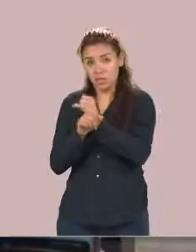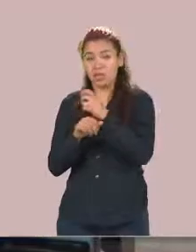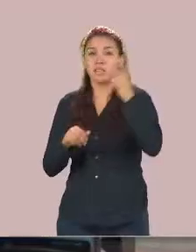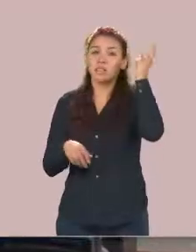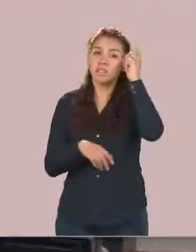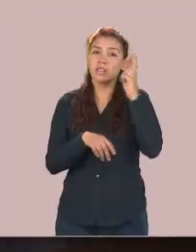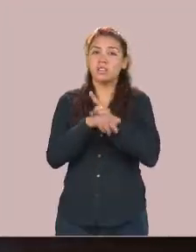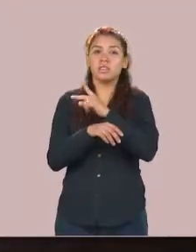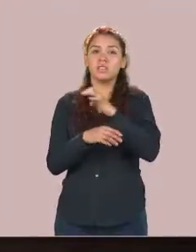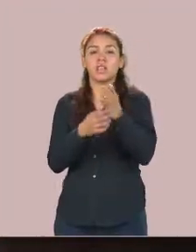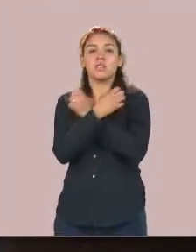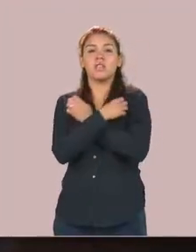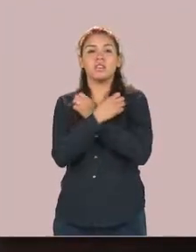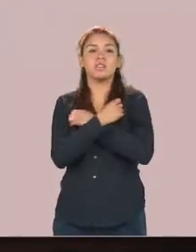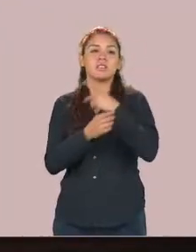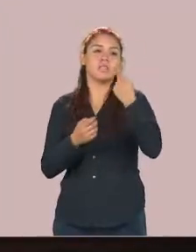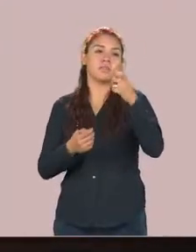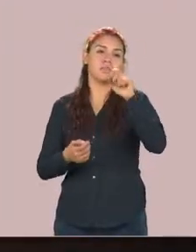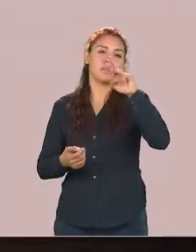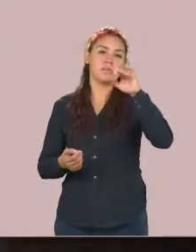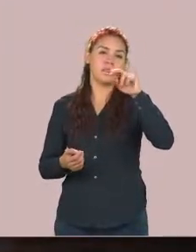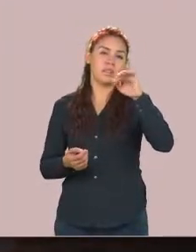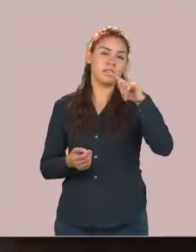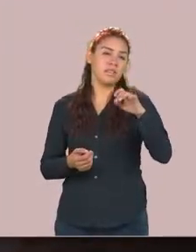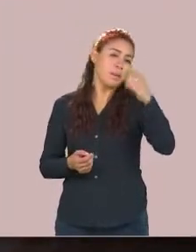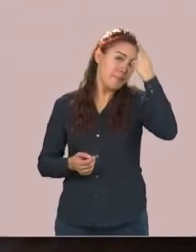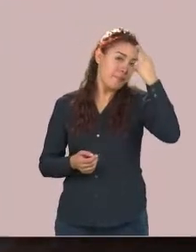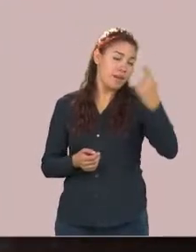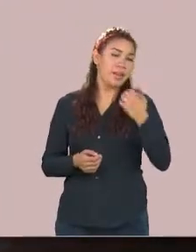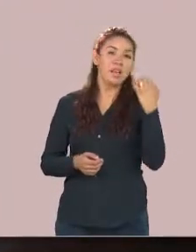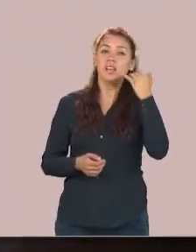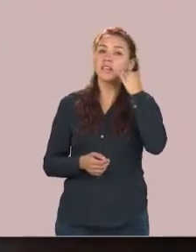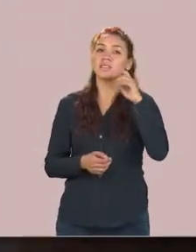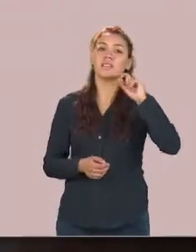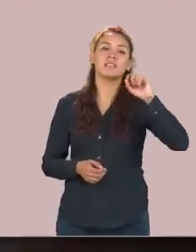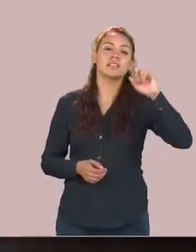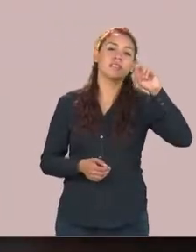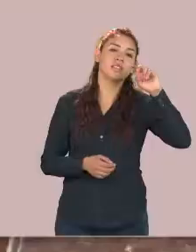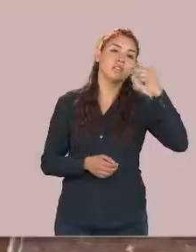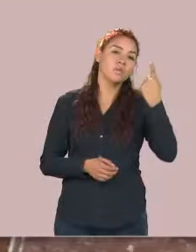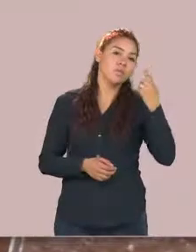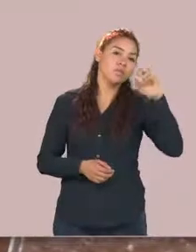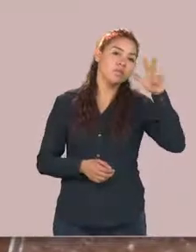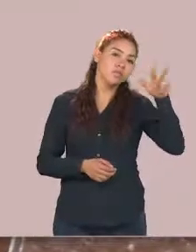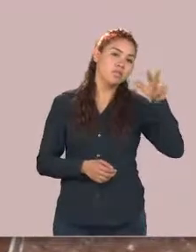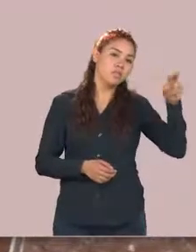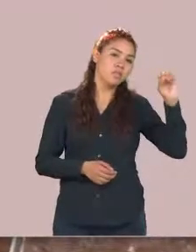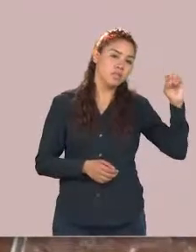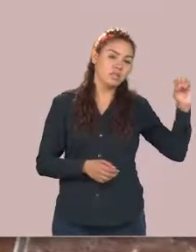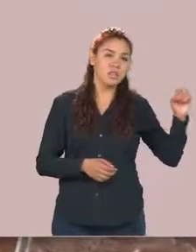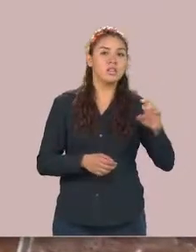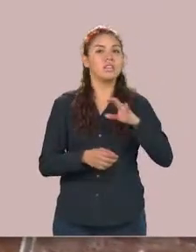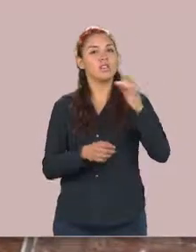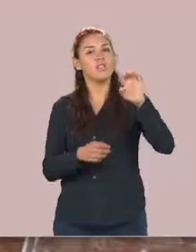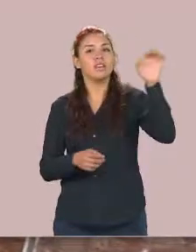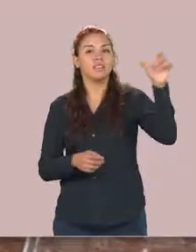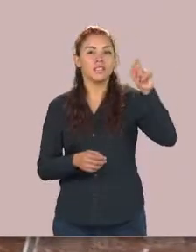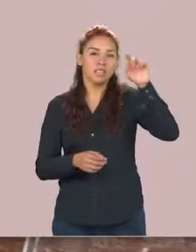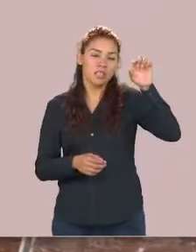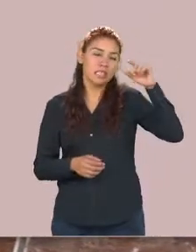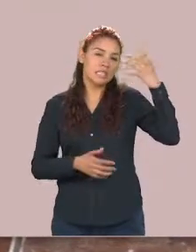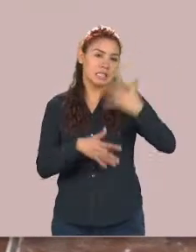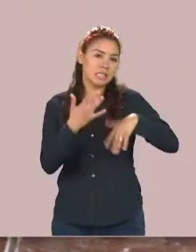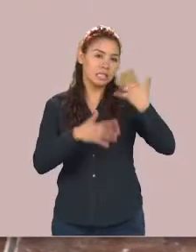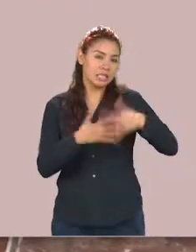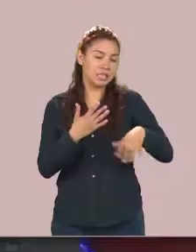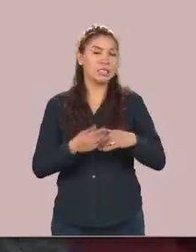Educación Permanente en el teléfono 318-1800, extensión 1315, ya que el periodo de inscripción es del